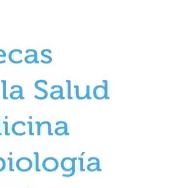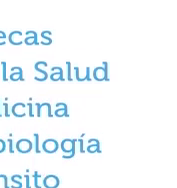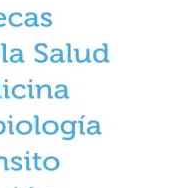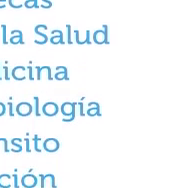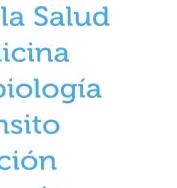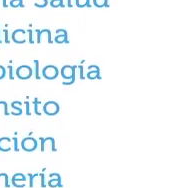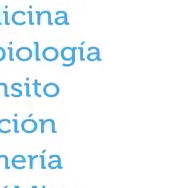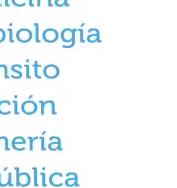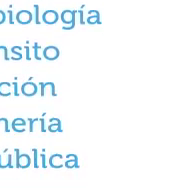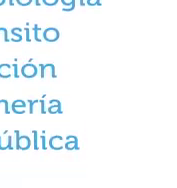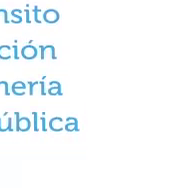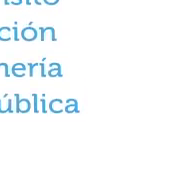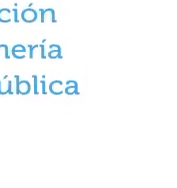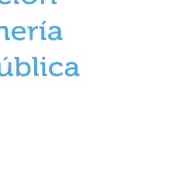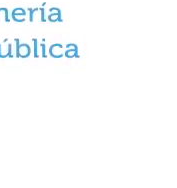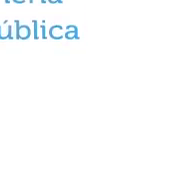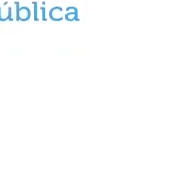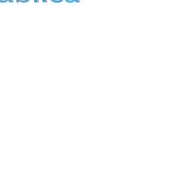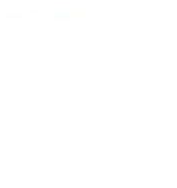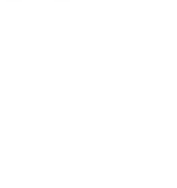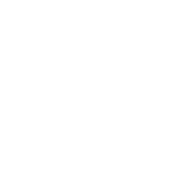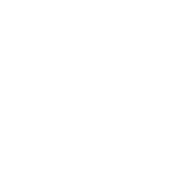¡Gracias! ¡Gracias! ¡Gracias!